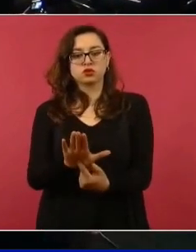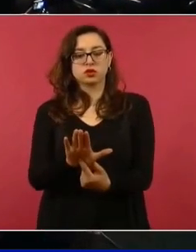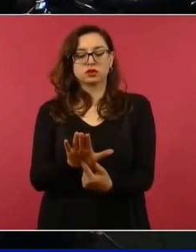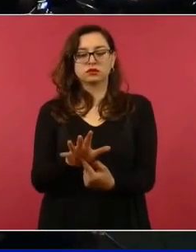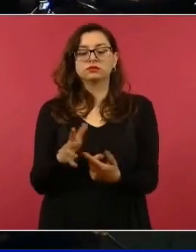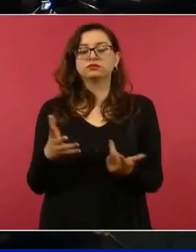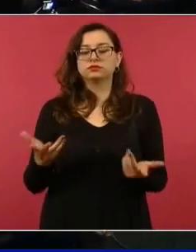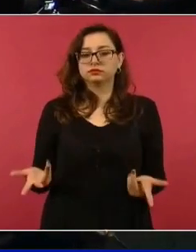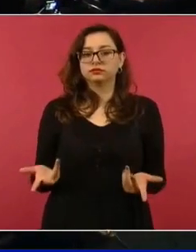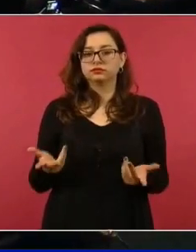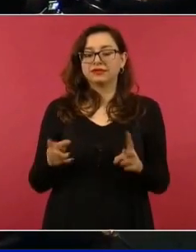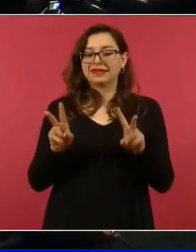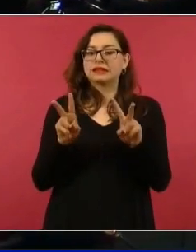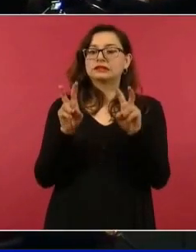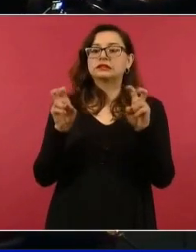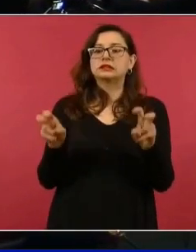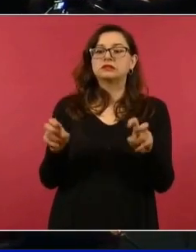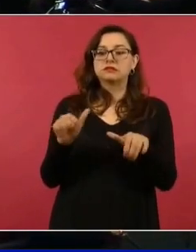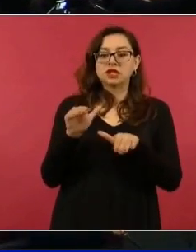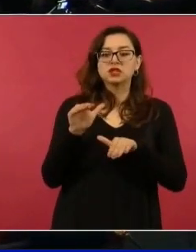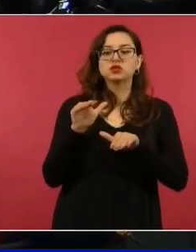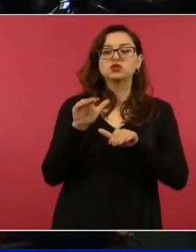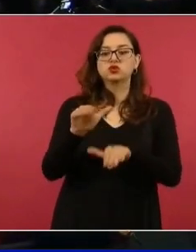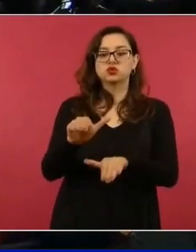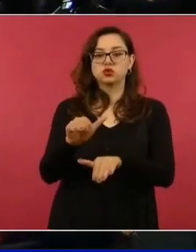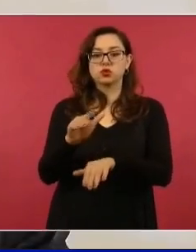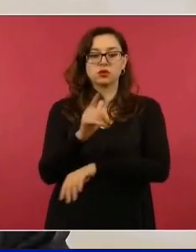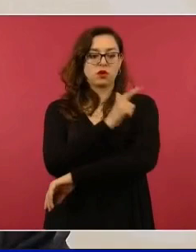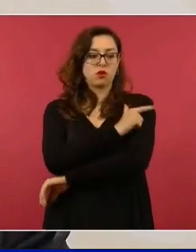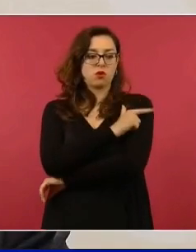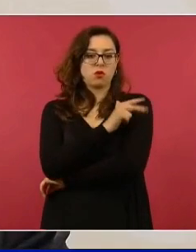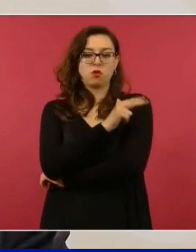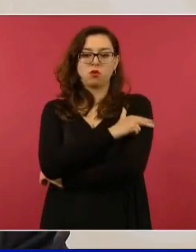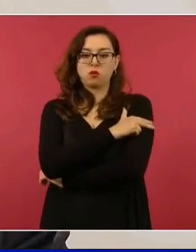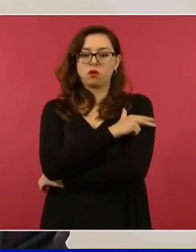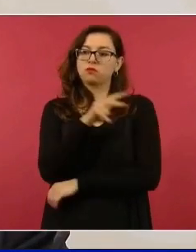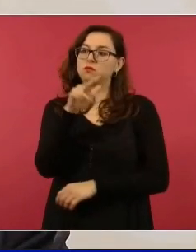consulta sobre la Guardia Nacional.